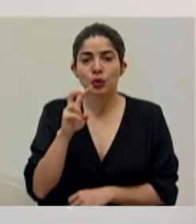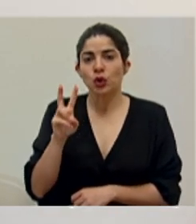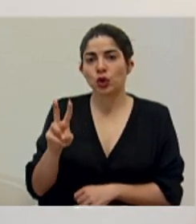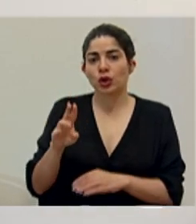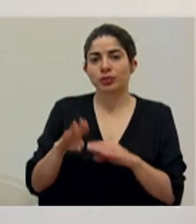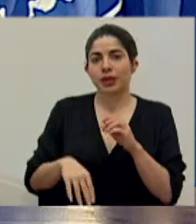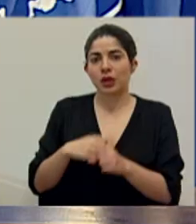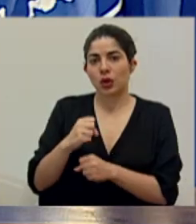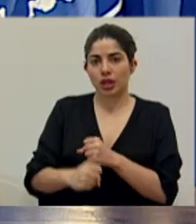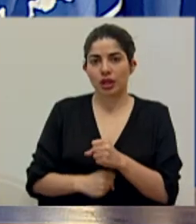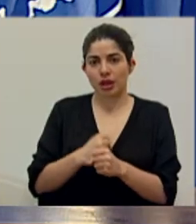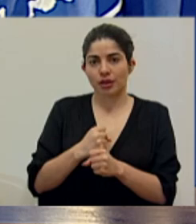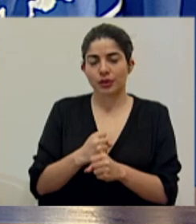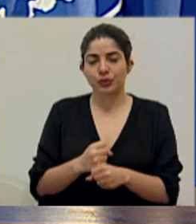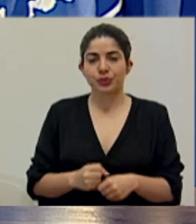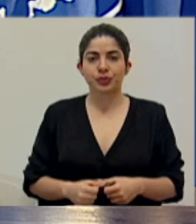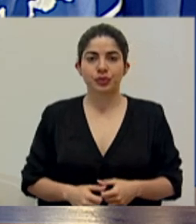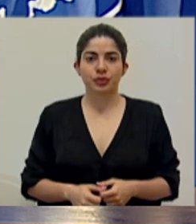menores de edad